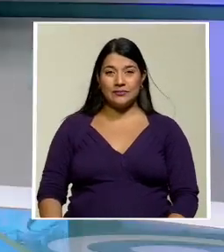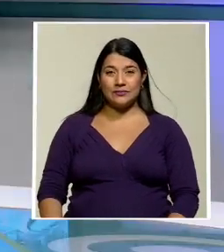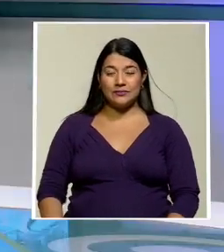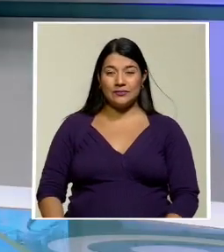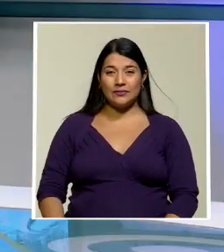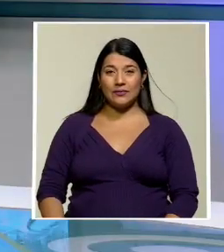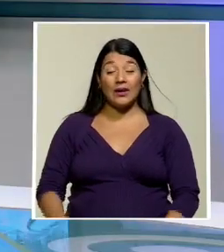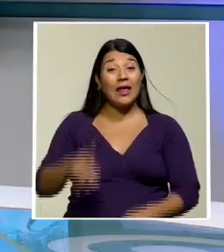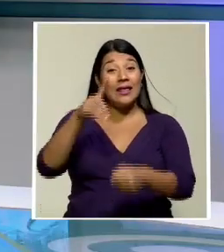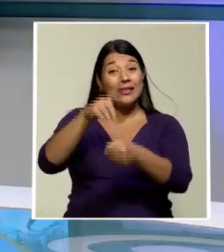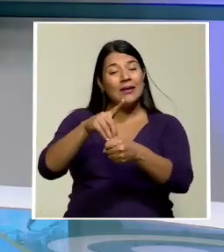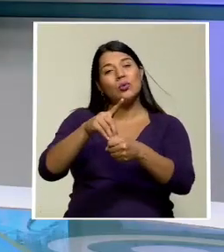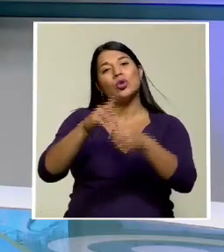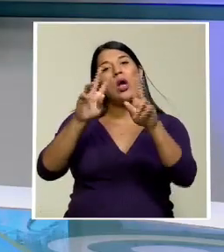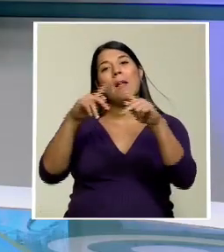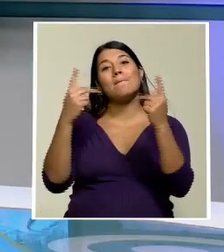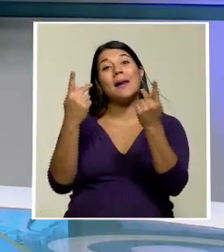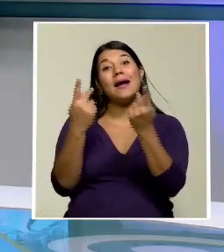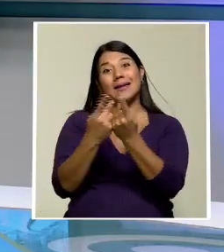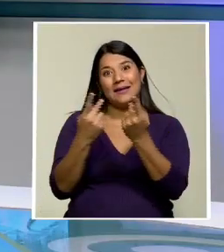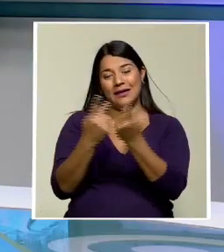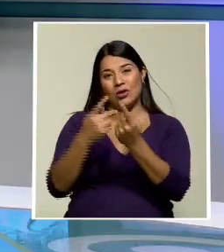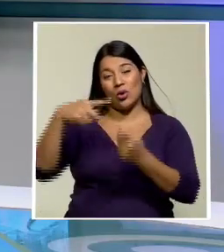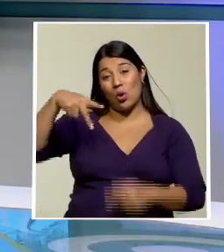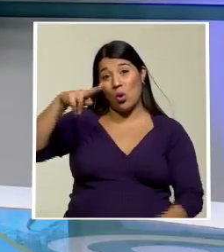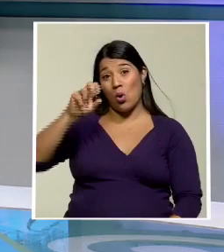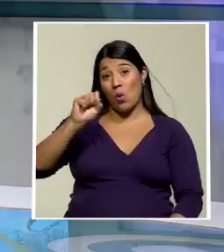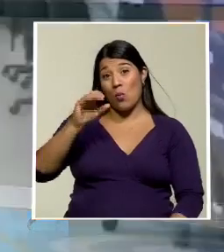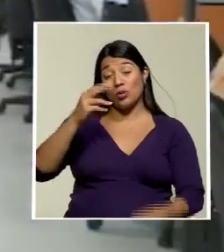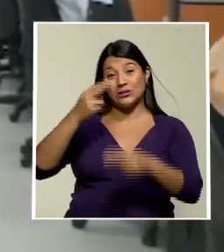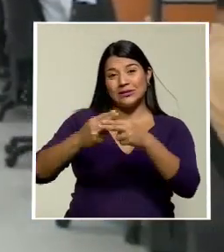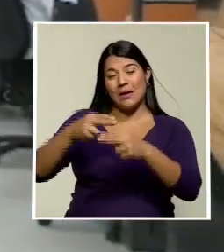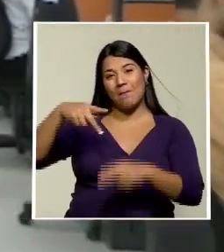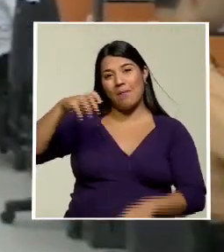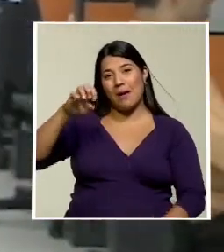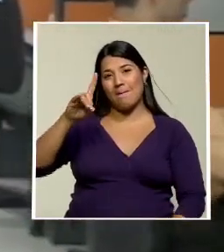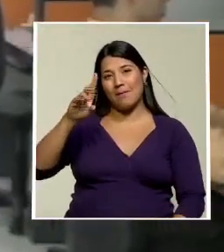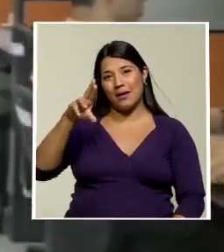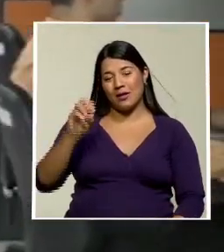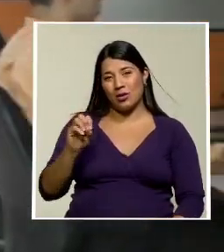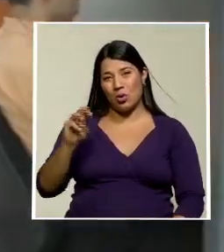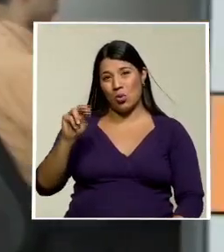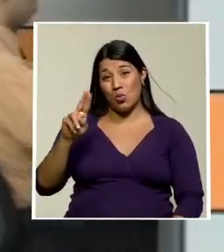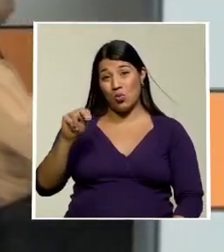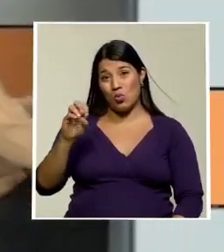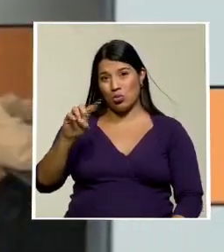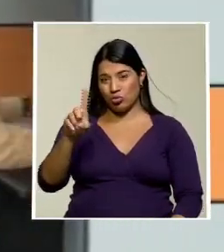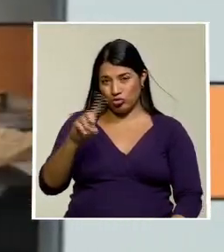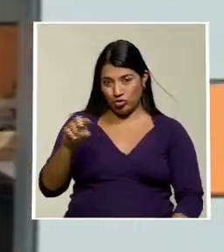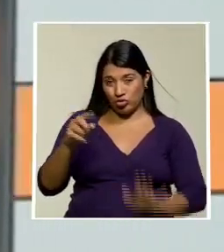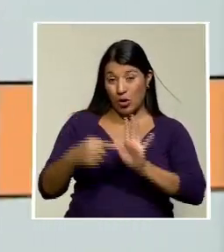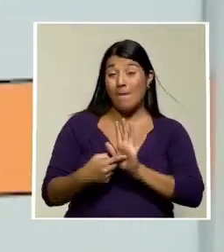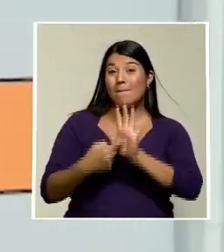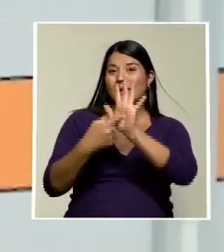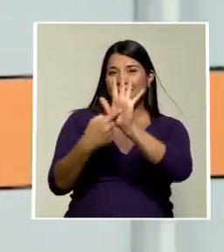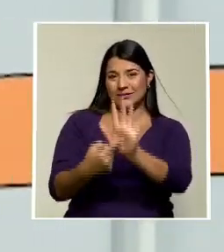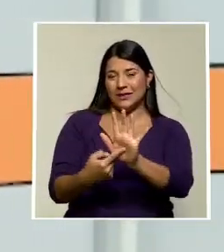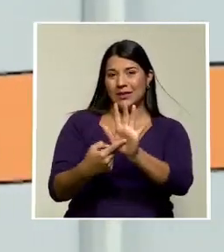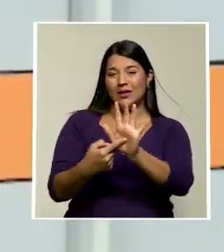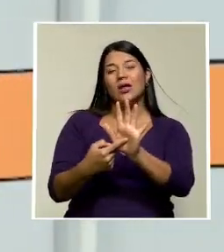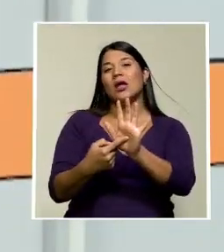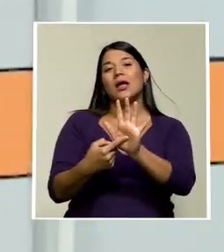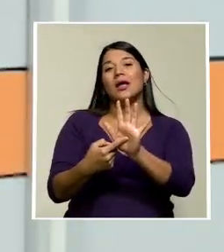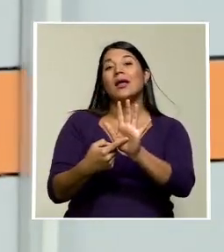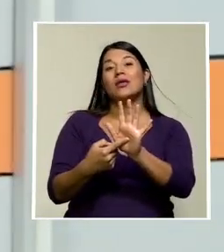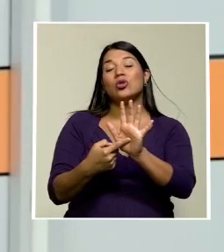El diputado del partido Unidad Social Cristiana Pedro Muñoz presentó un informe de minoría negativa al